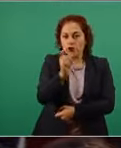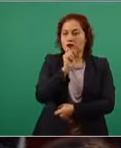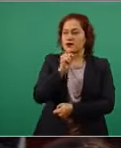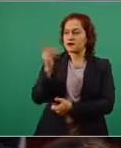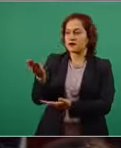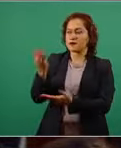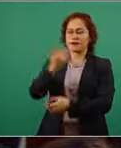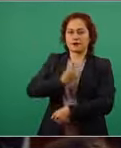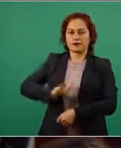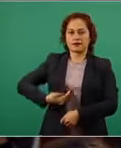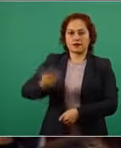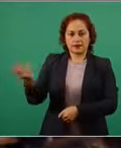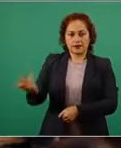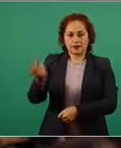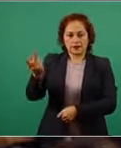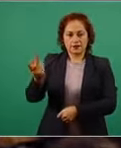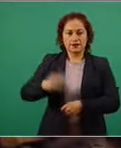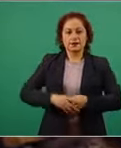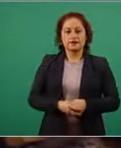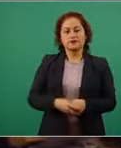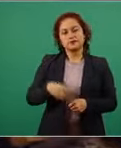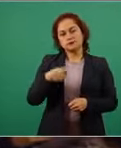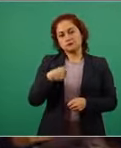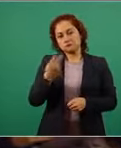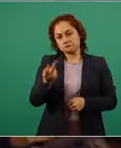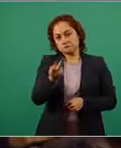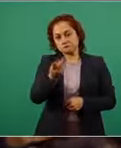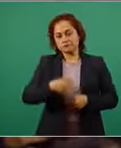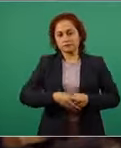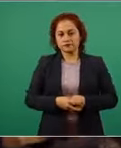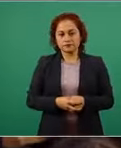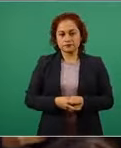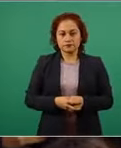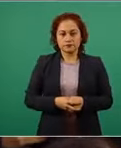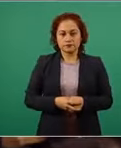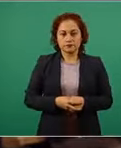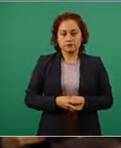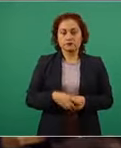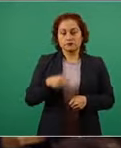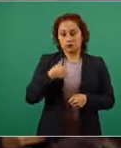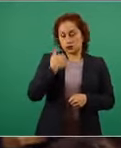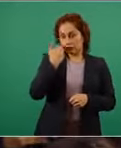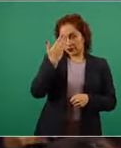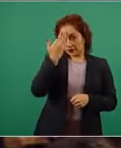Fernández presidente quería preguntarle